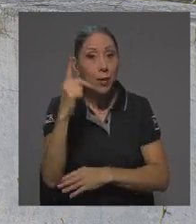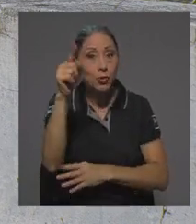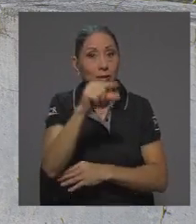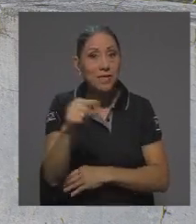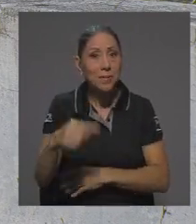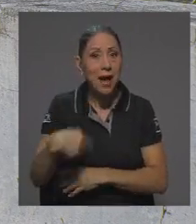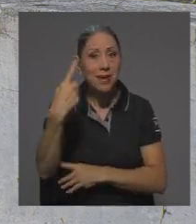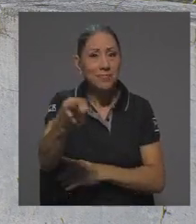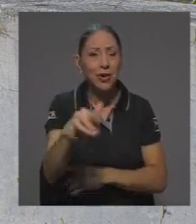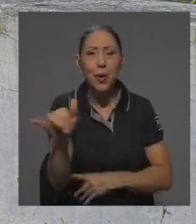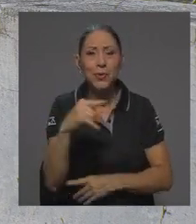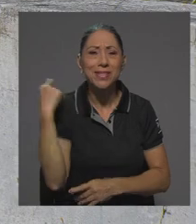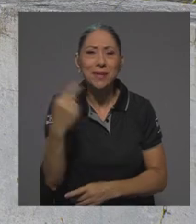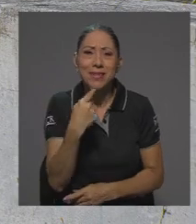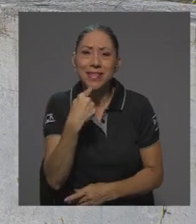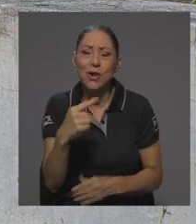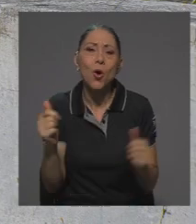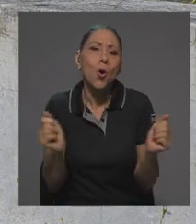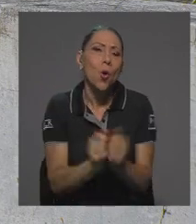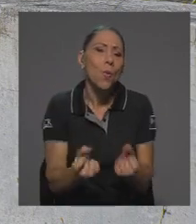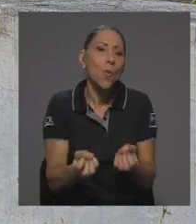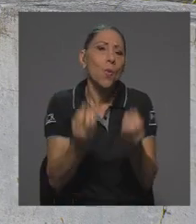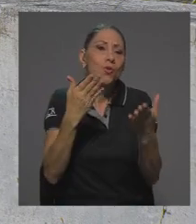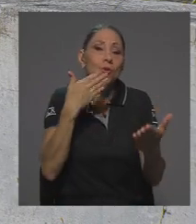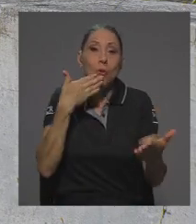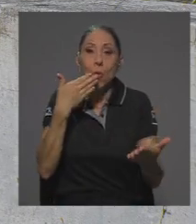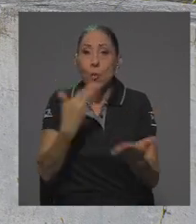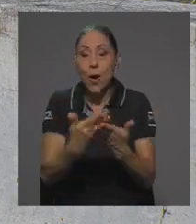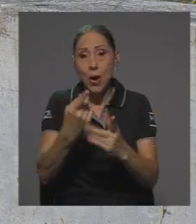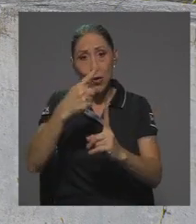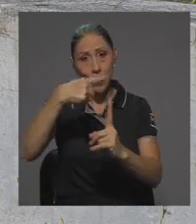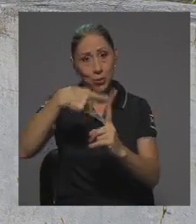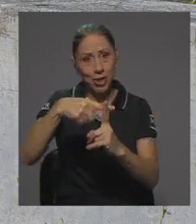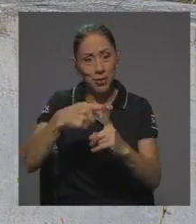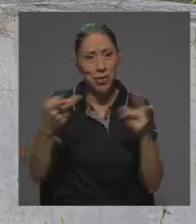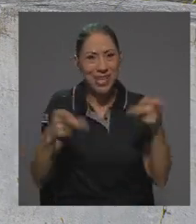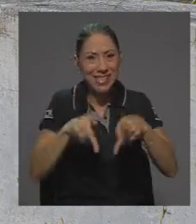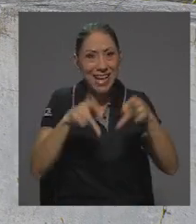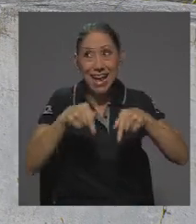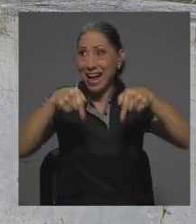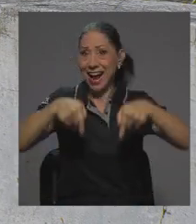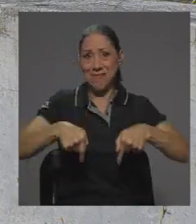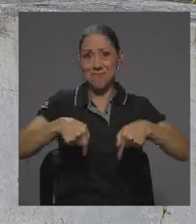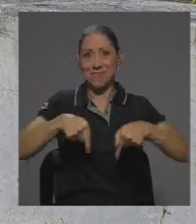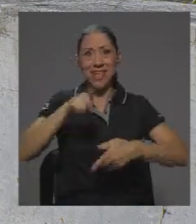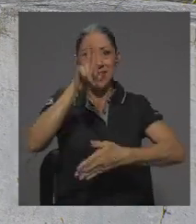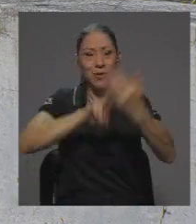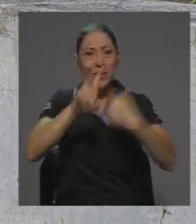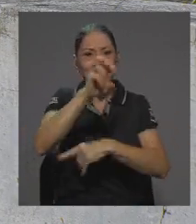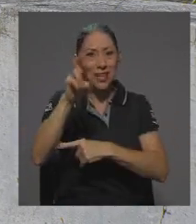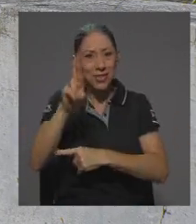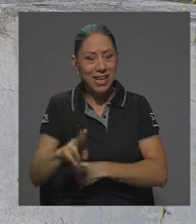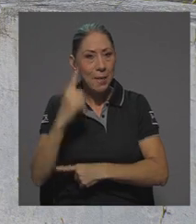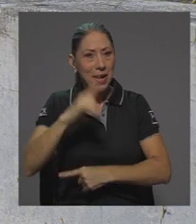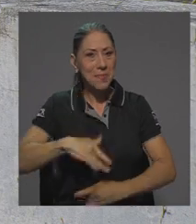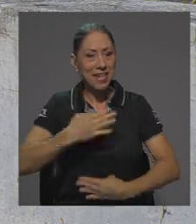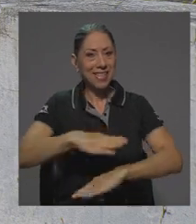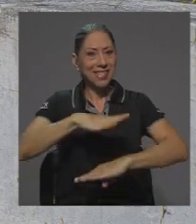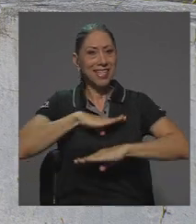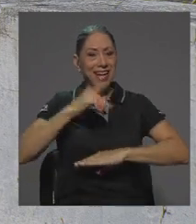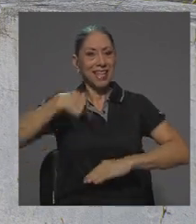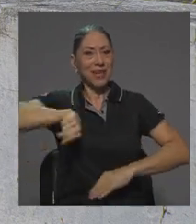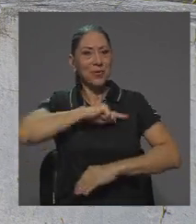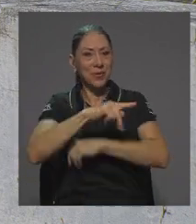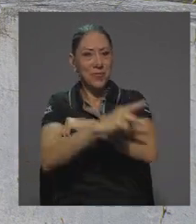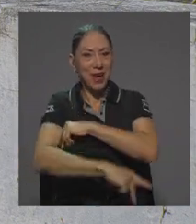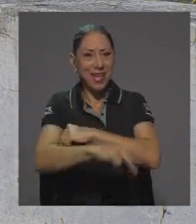a la vuelta de una semana. Como les digo siempre, con mucho de lo bueno, de lo positivo que se genera desde acá, desde la Universidad de Costa Rica para el